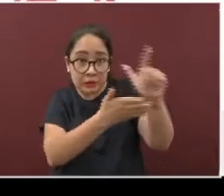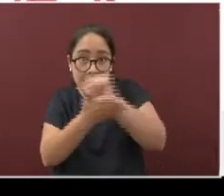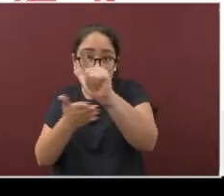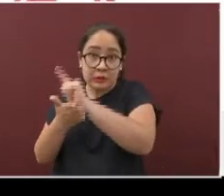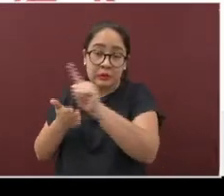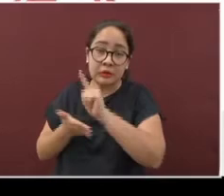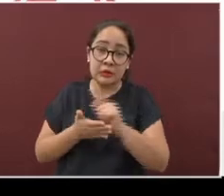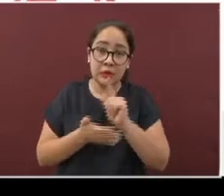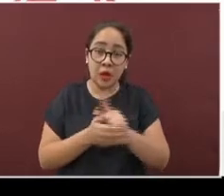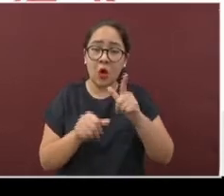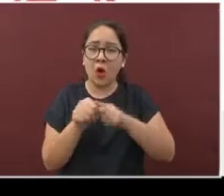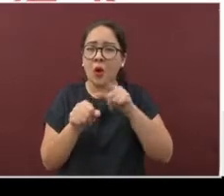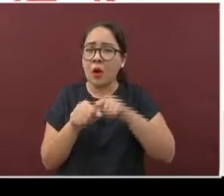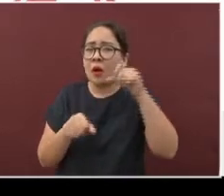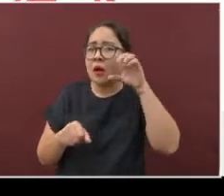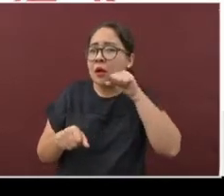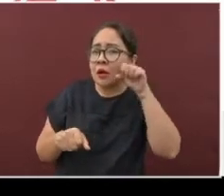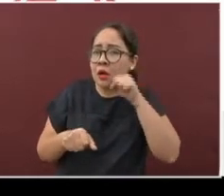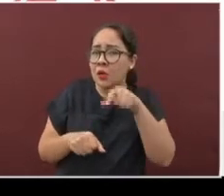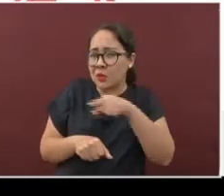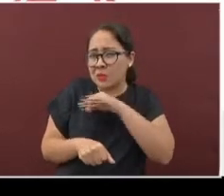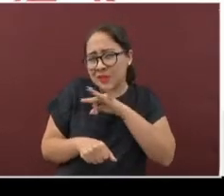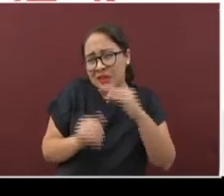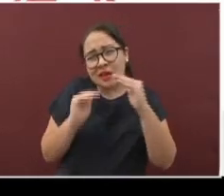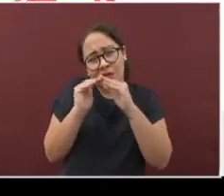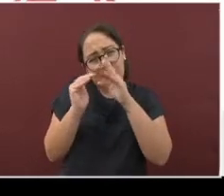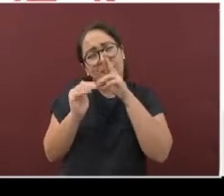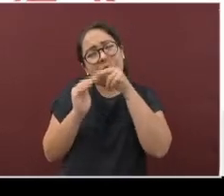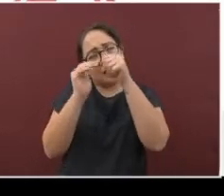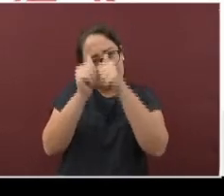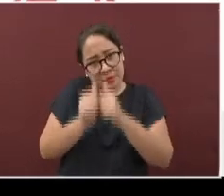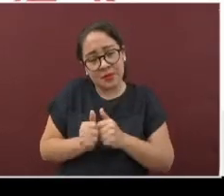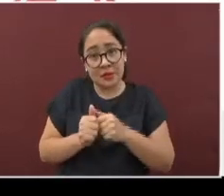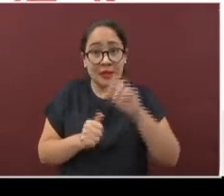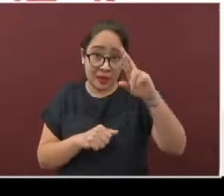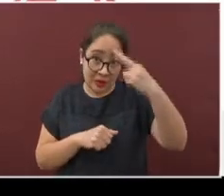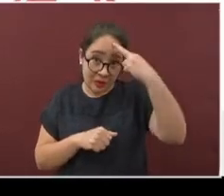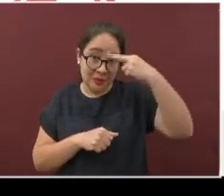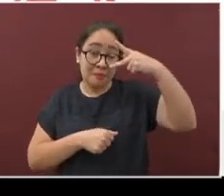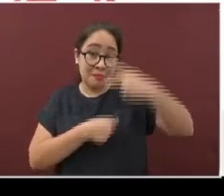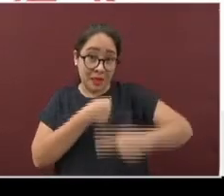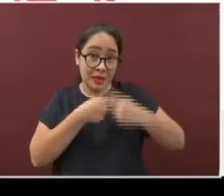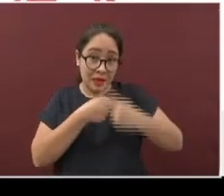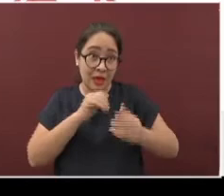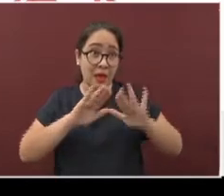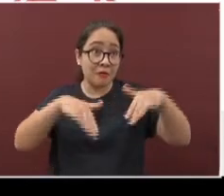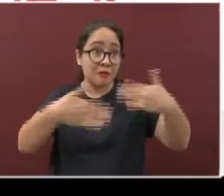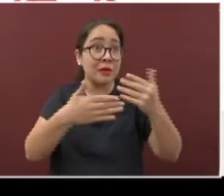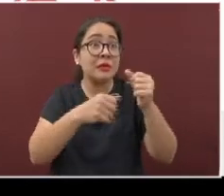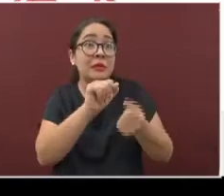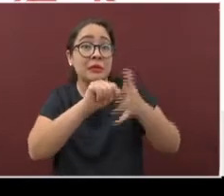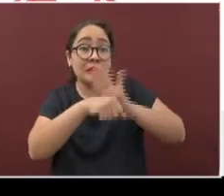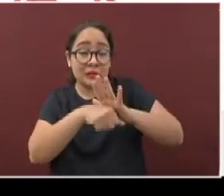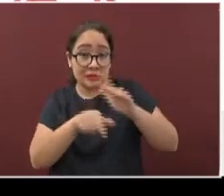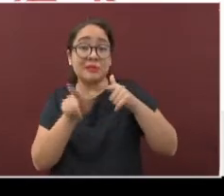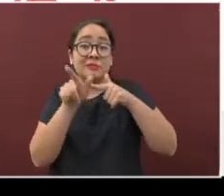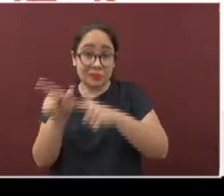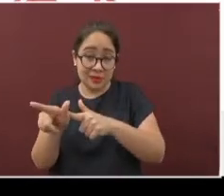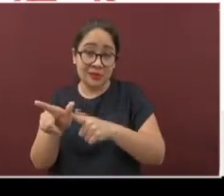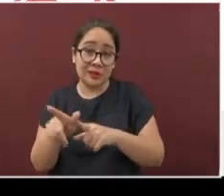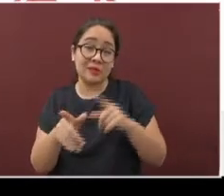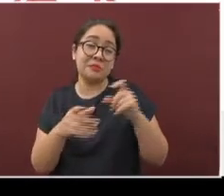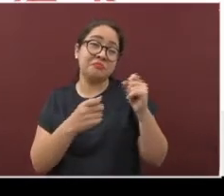si pueden, quédense en casa. Recuerden que el riesgo de contagio continúa siendo alto. Las personas con